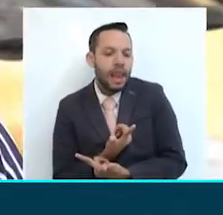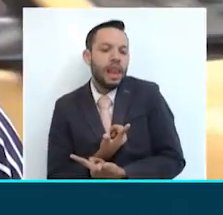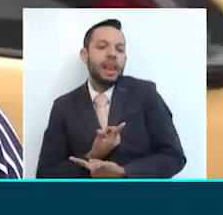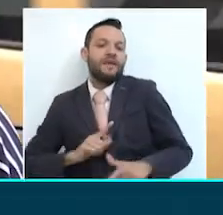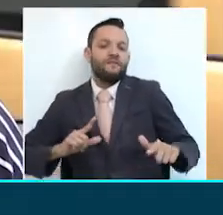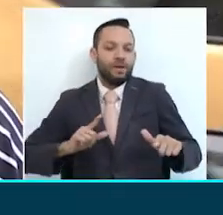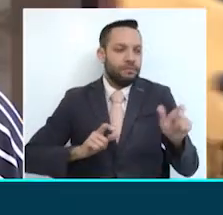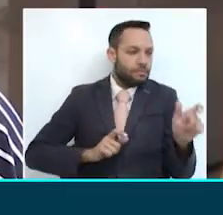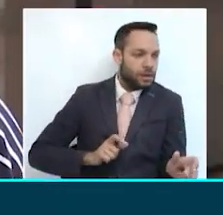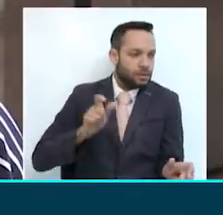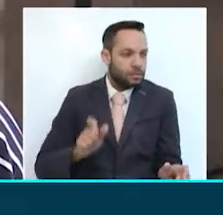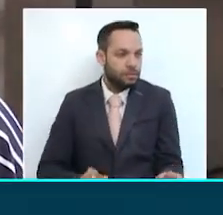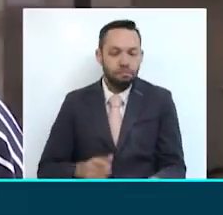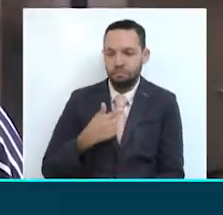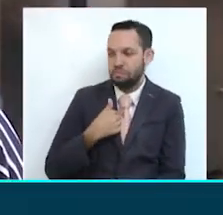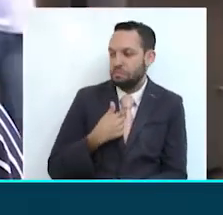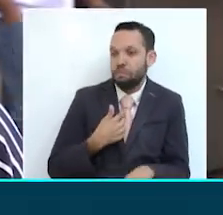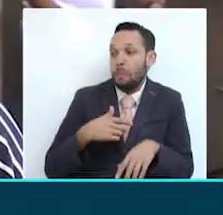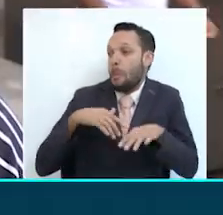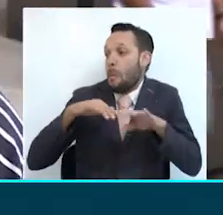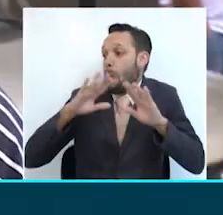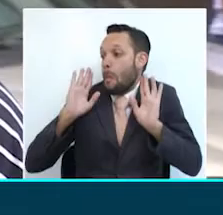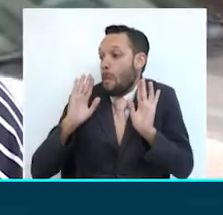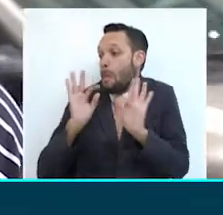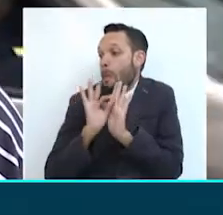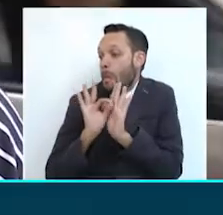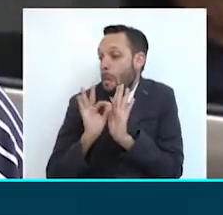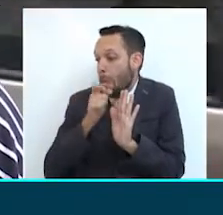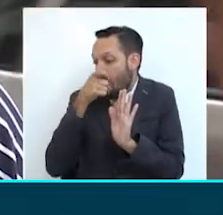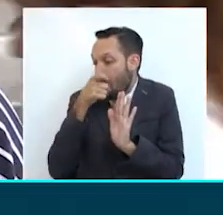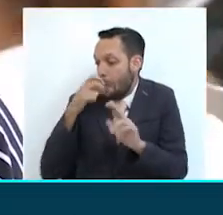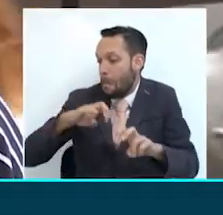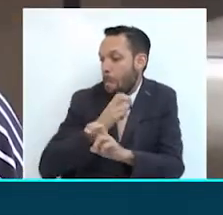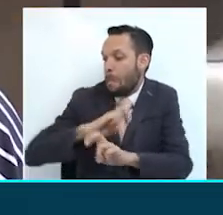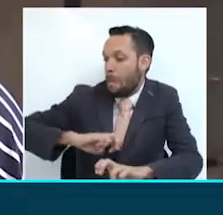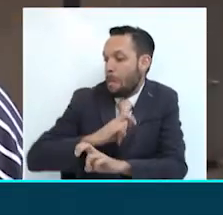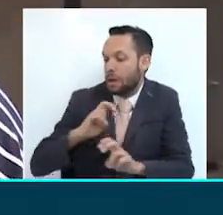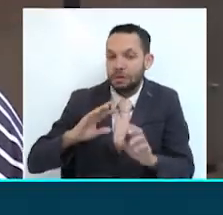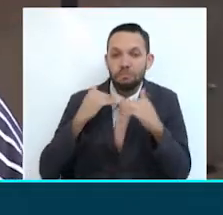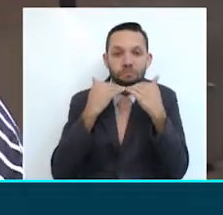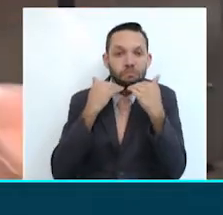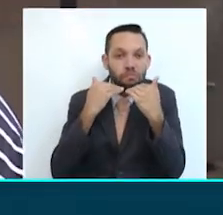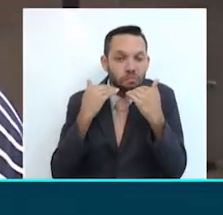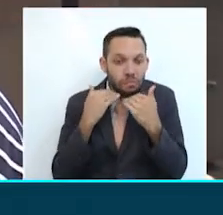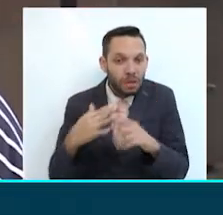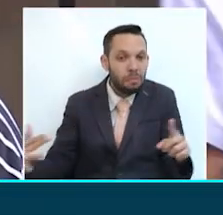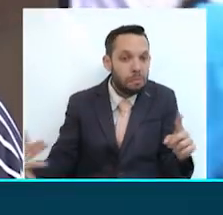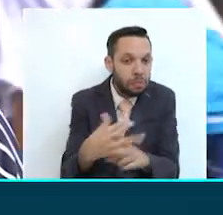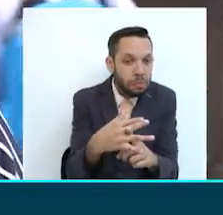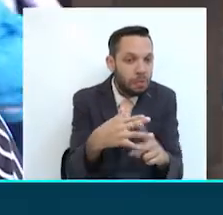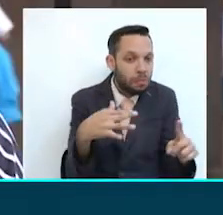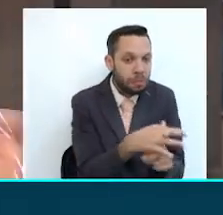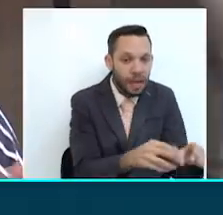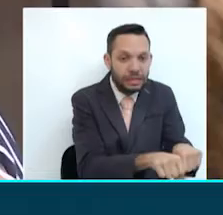de eso. La verdad a mí me es indiferente si consumen o no consumen en los parques o en el espacio libre. Desde que no afecten de alguna